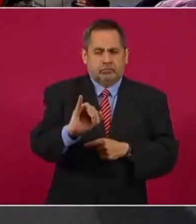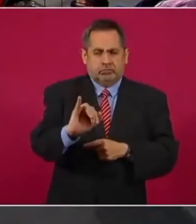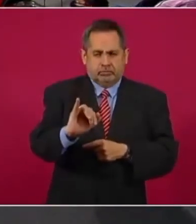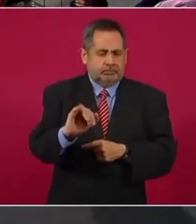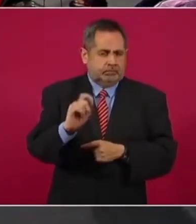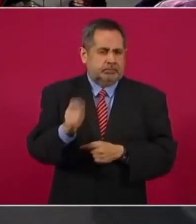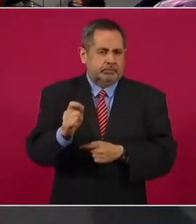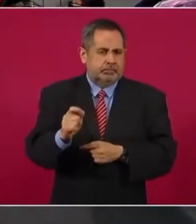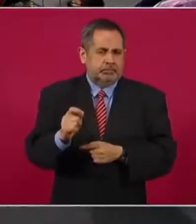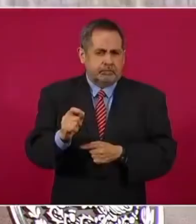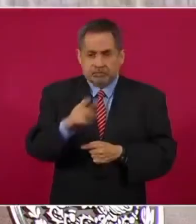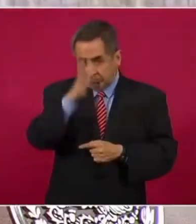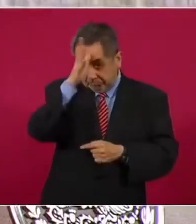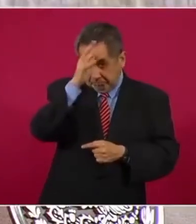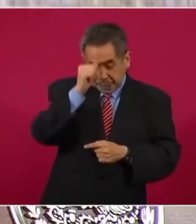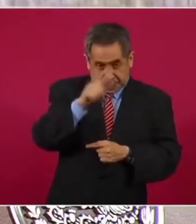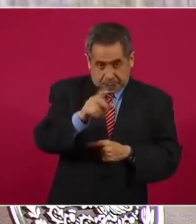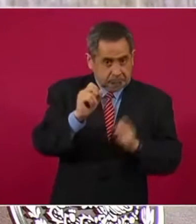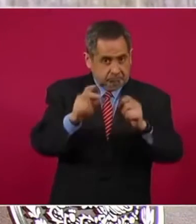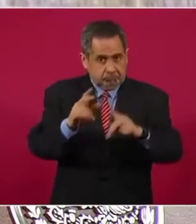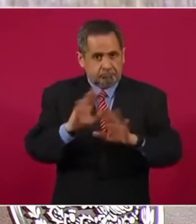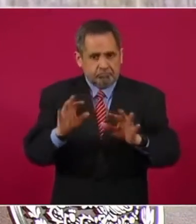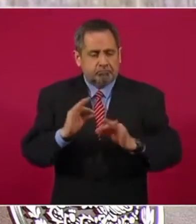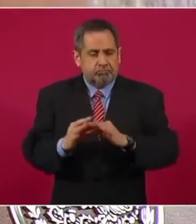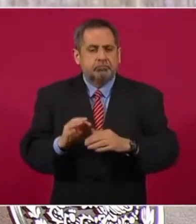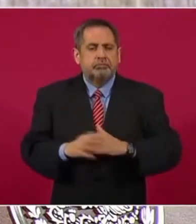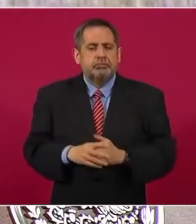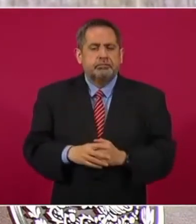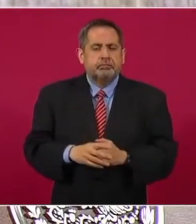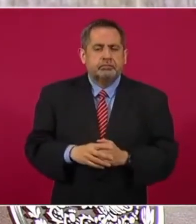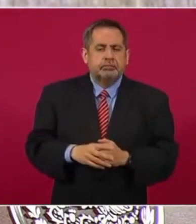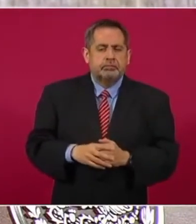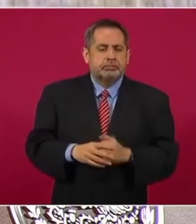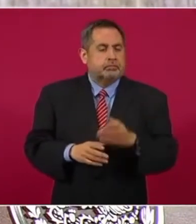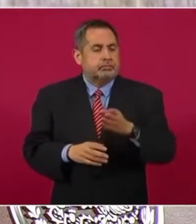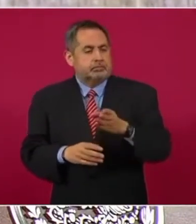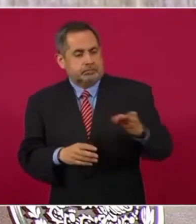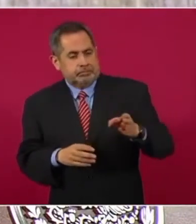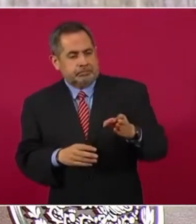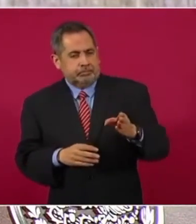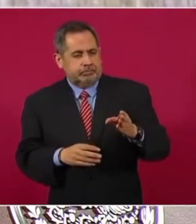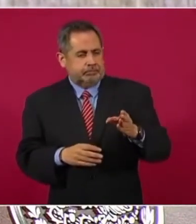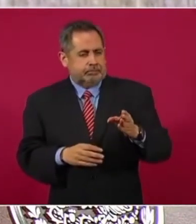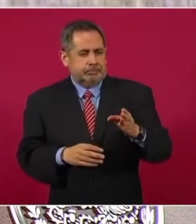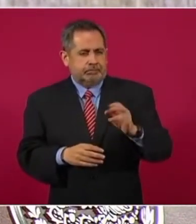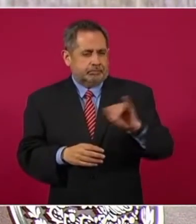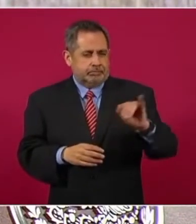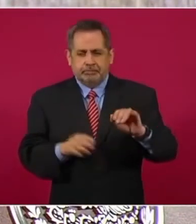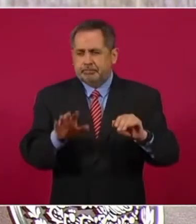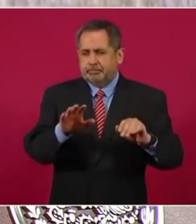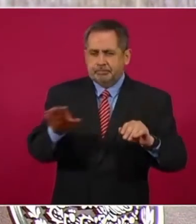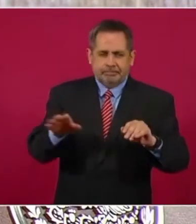jueves, ¿de acuerdo? O sea, el a la izquierda y el a la derecha.